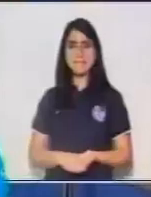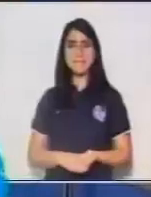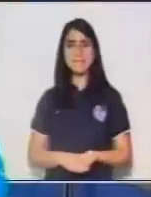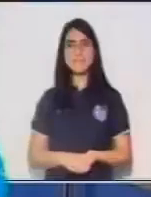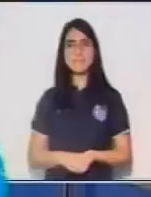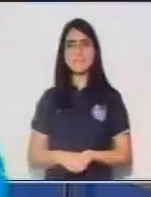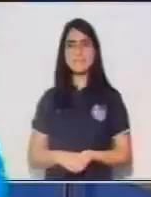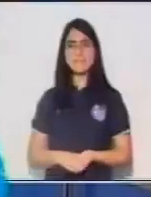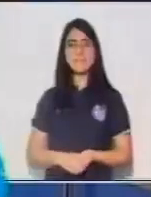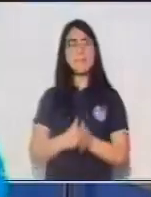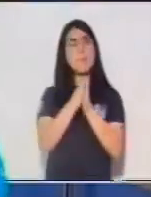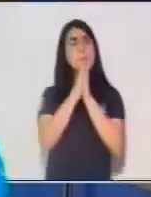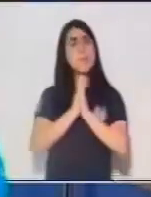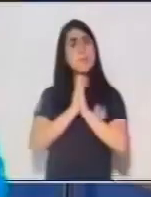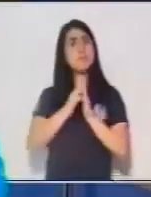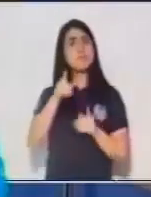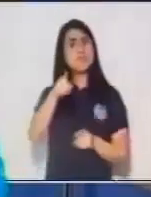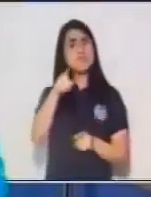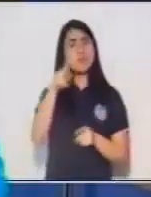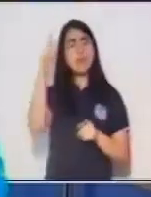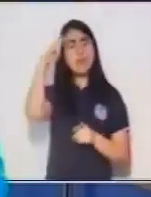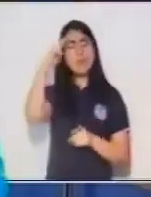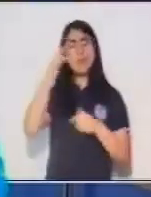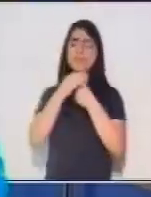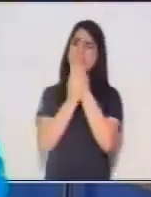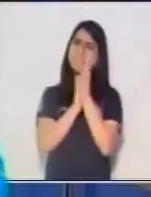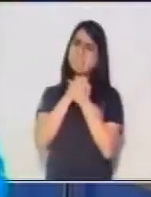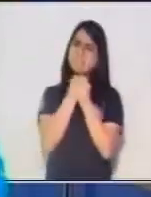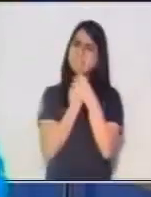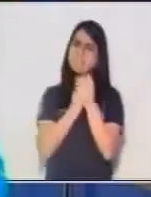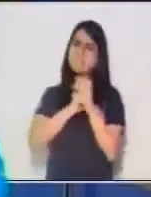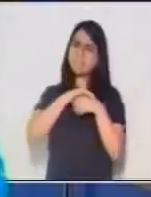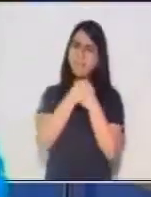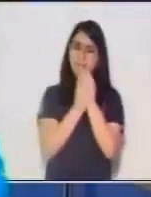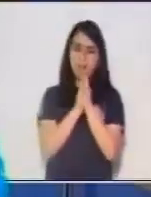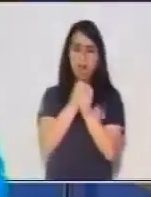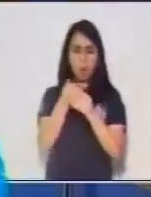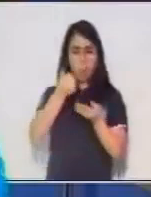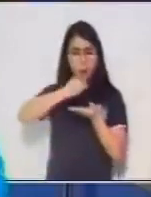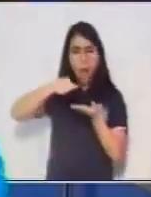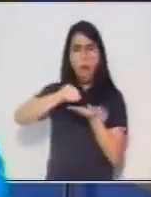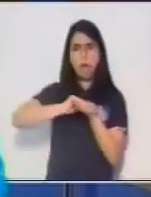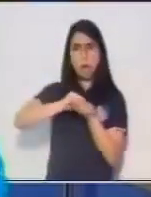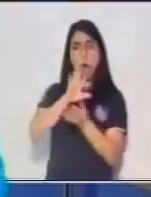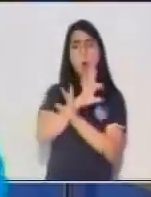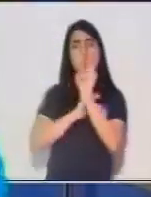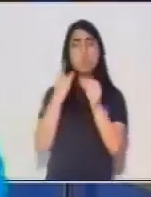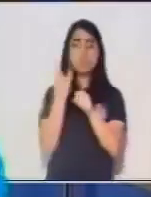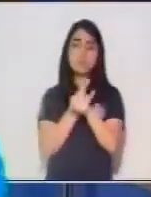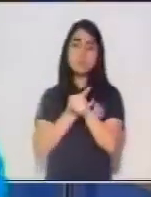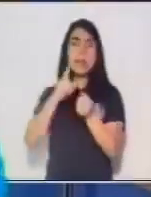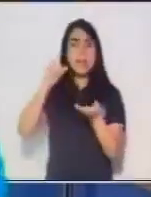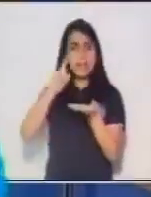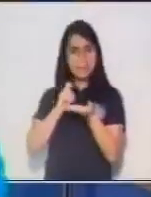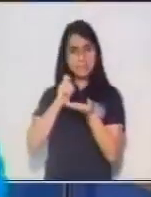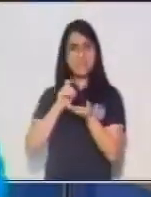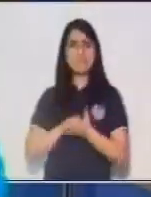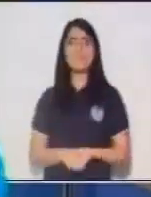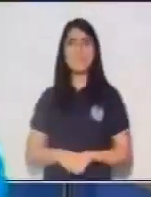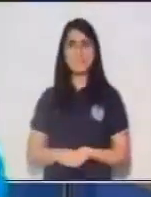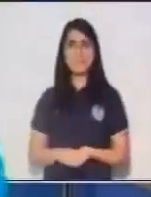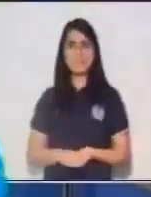lengua de señas. Por favor, te recordamos siempre lavar tus manos con agua y jabón o utilizar gel antibacterial.